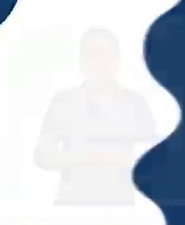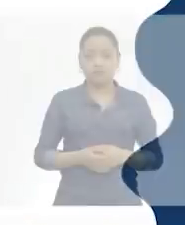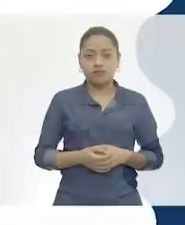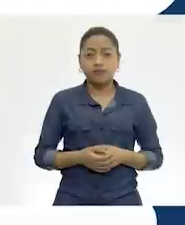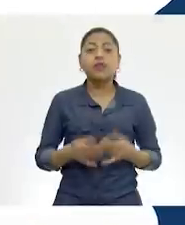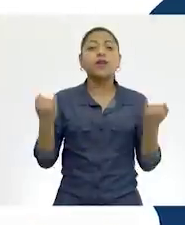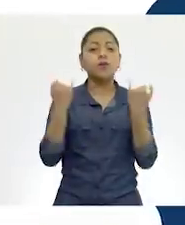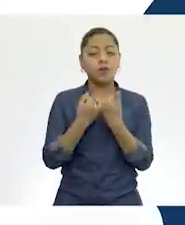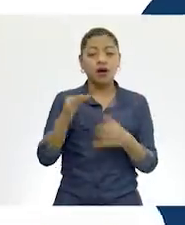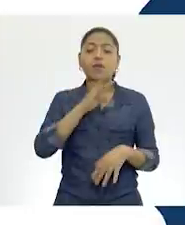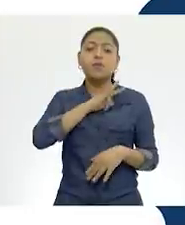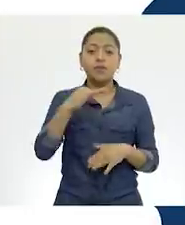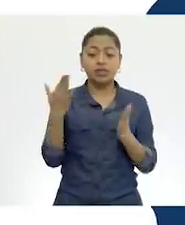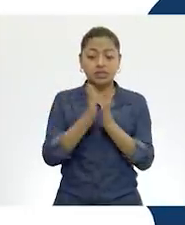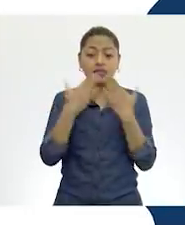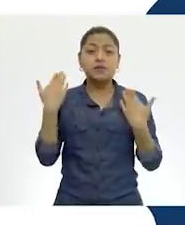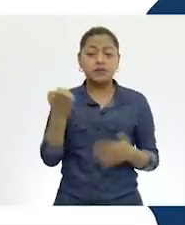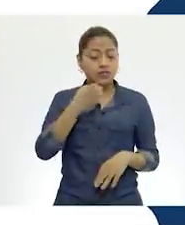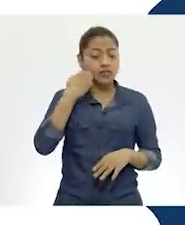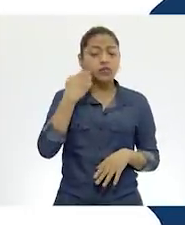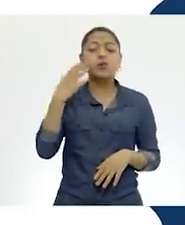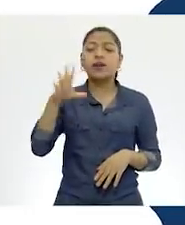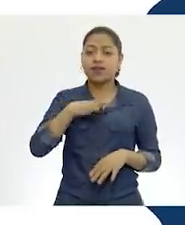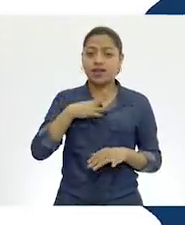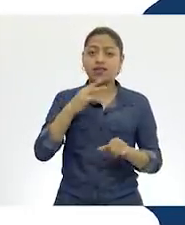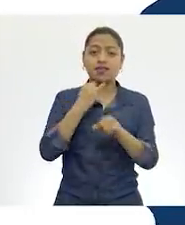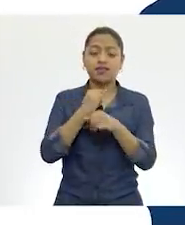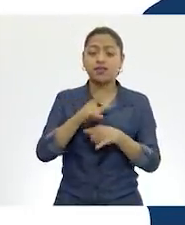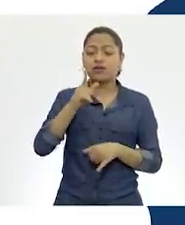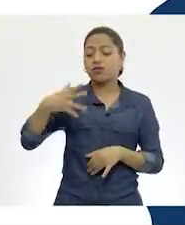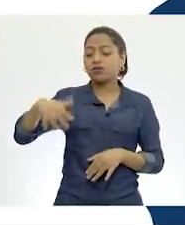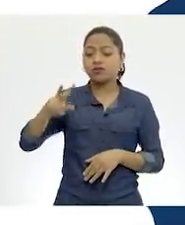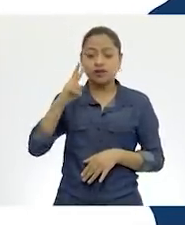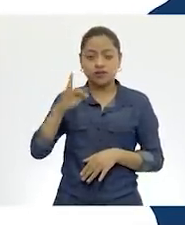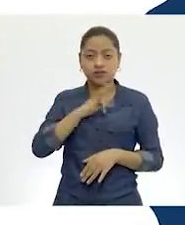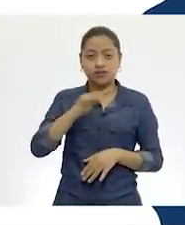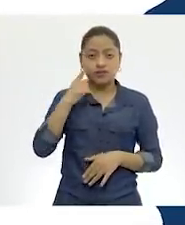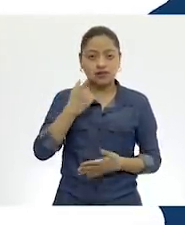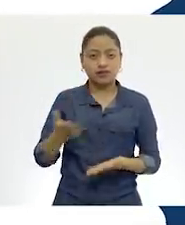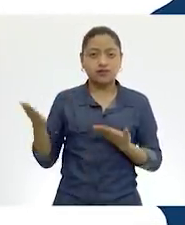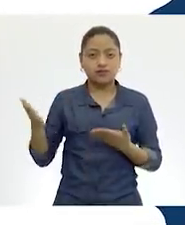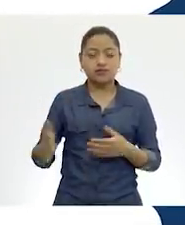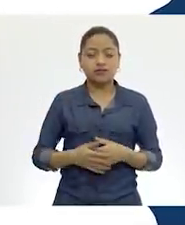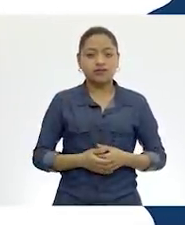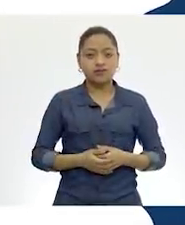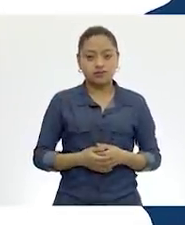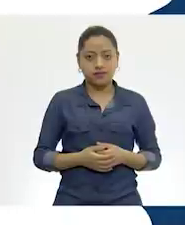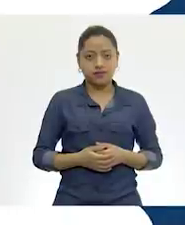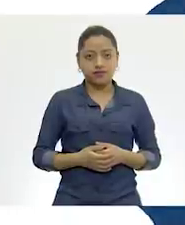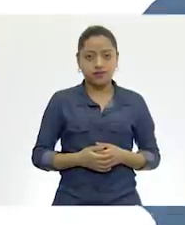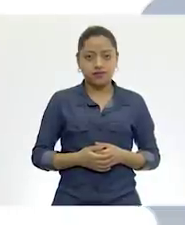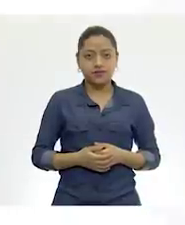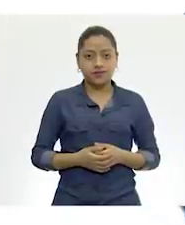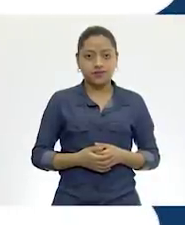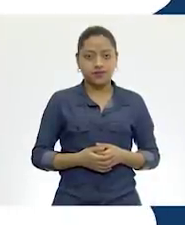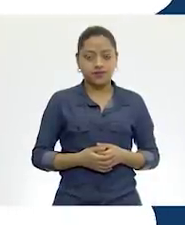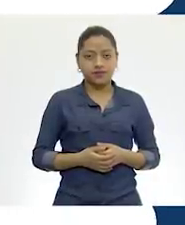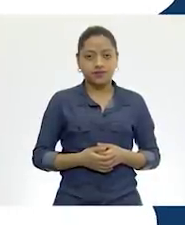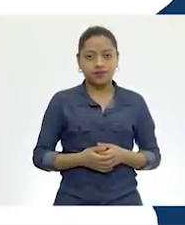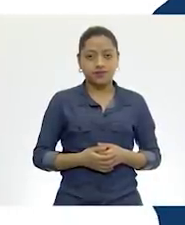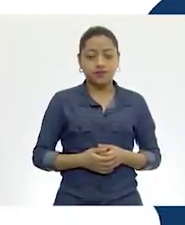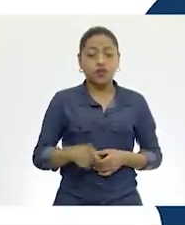También puedes encontrar los libros de texto en la página conaliteg.cep.gov.mx.